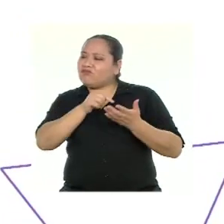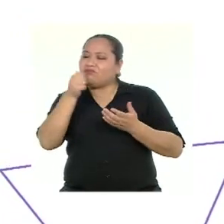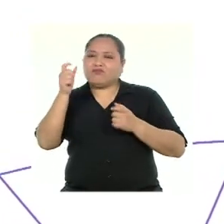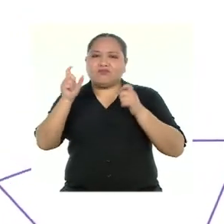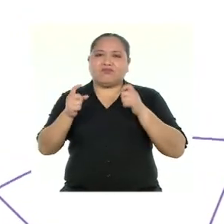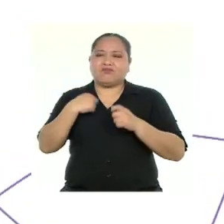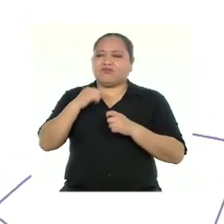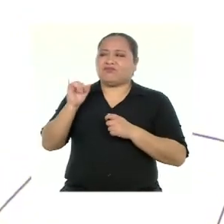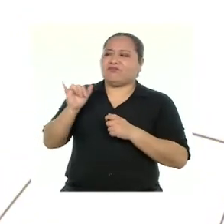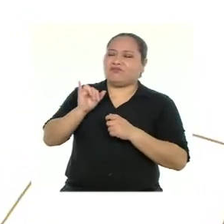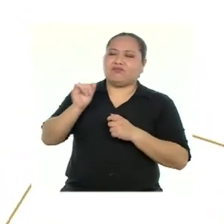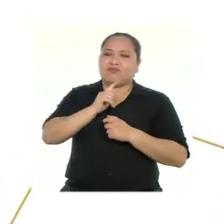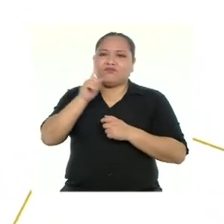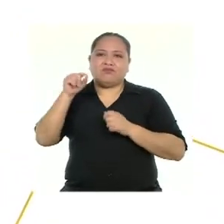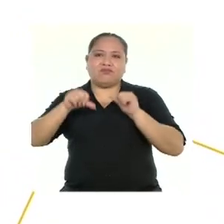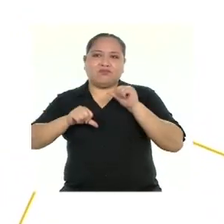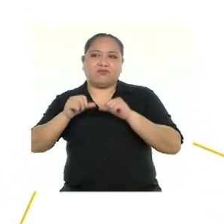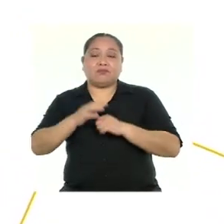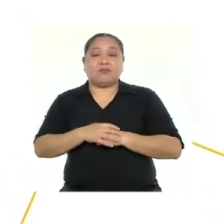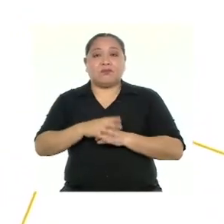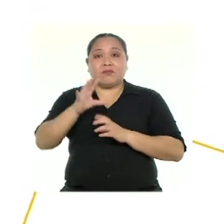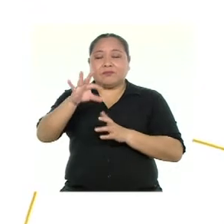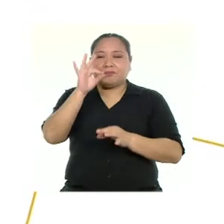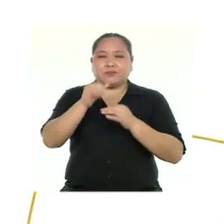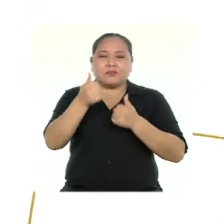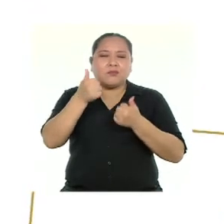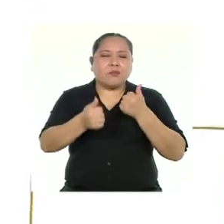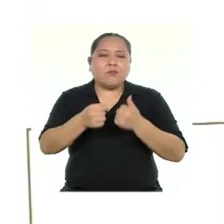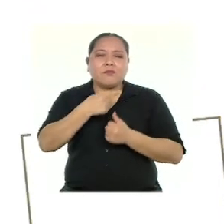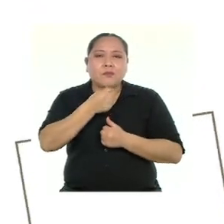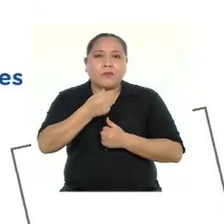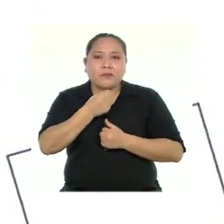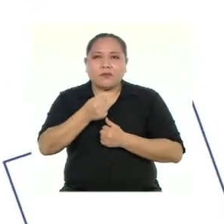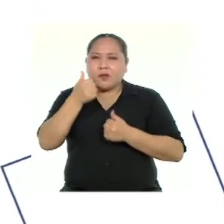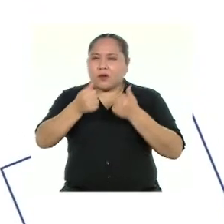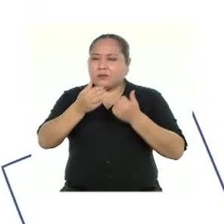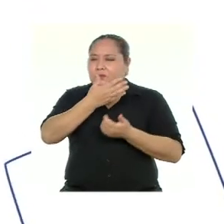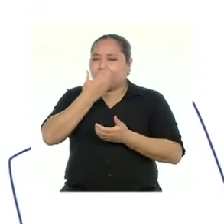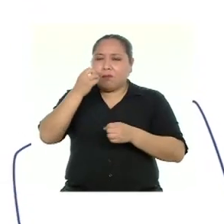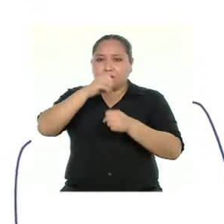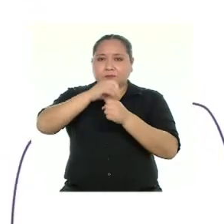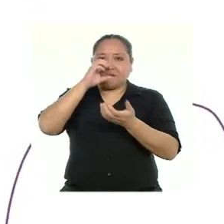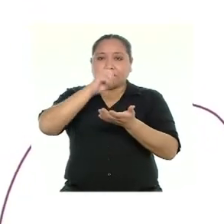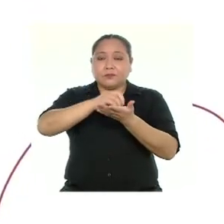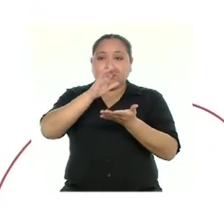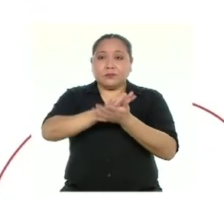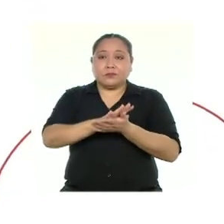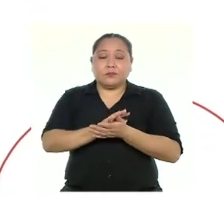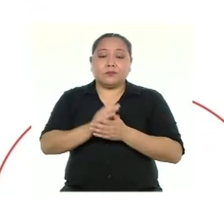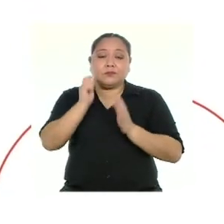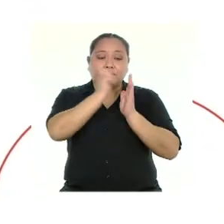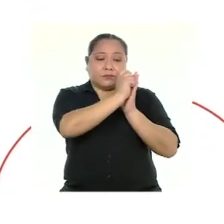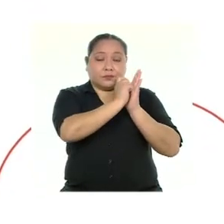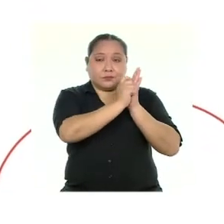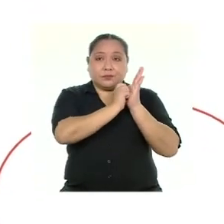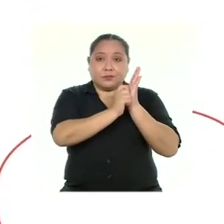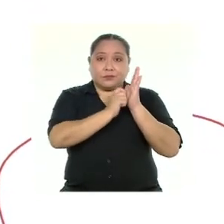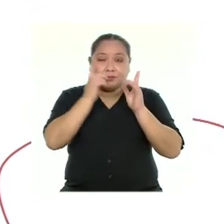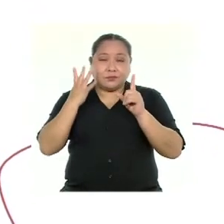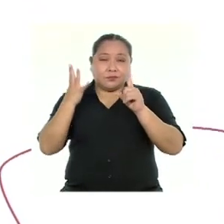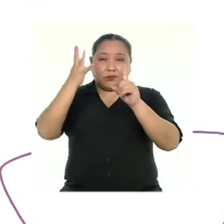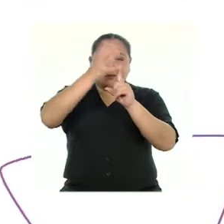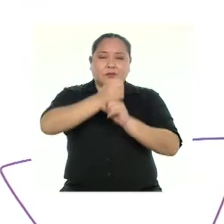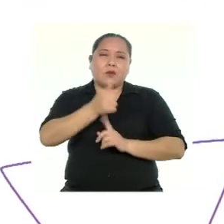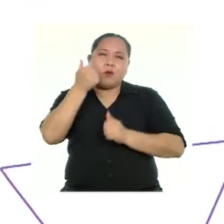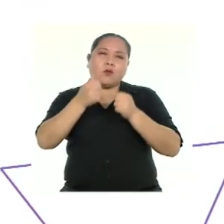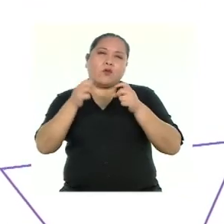Reconoce cuáles son tus áreas de mayor interés y en cuáles tienes mejor rendimiento. Y registra tus avances en el logro de aprendizajes y las posibles